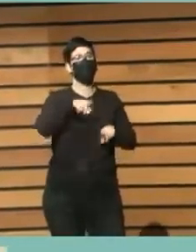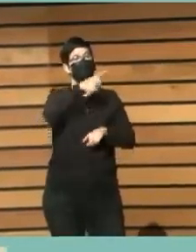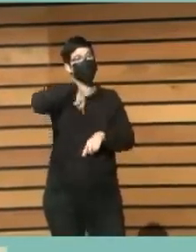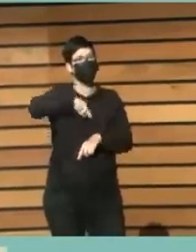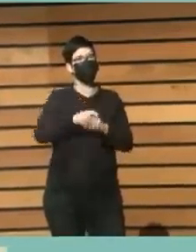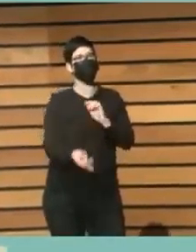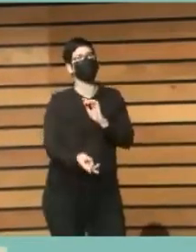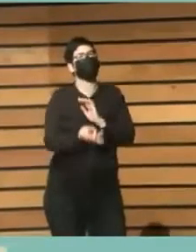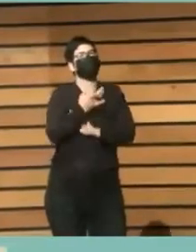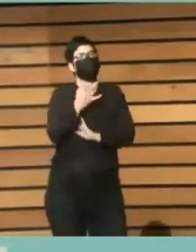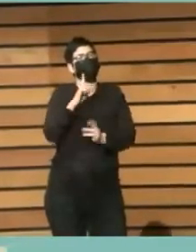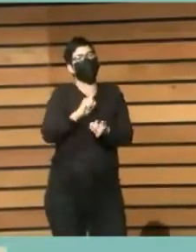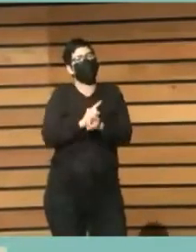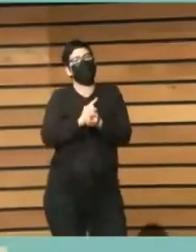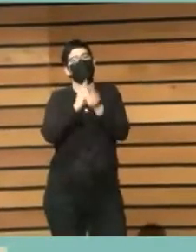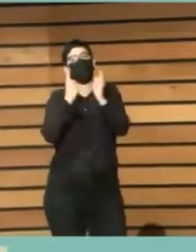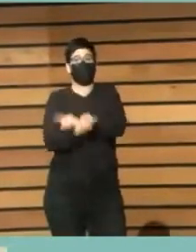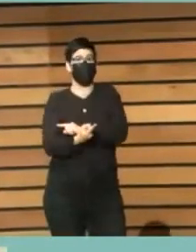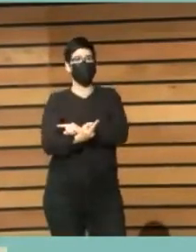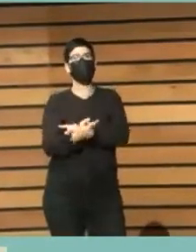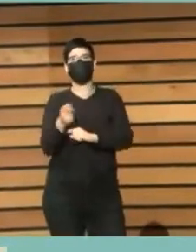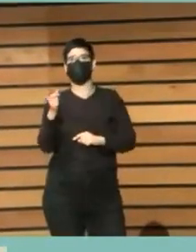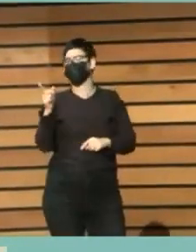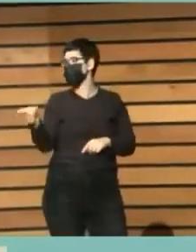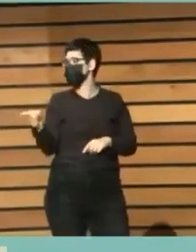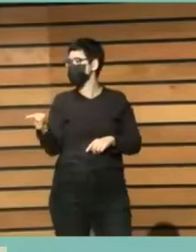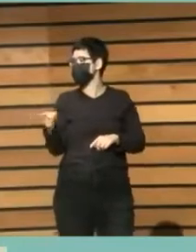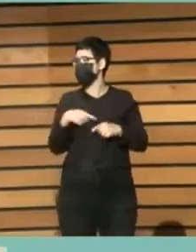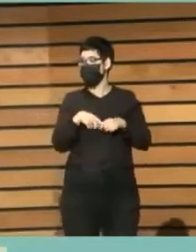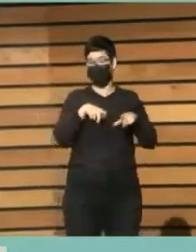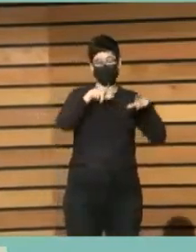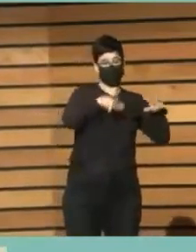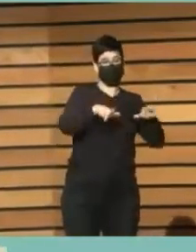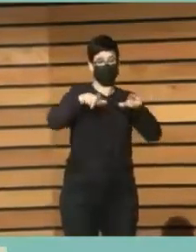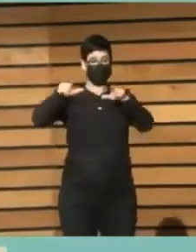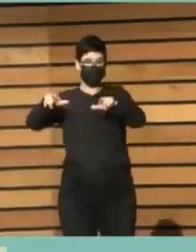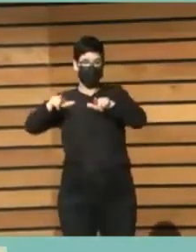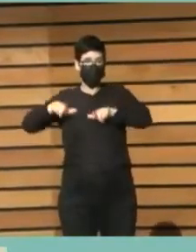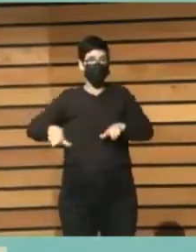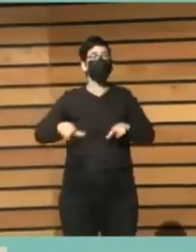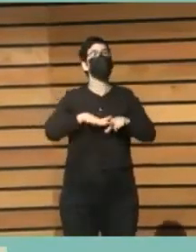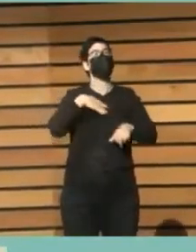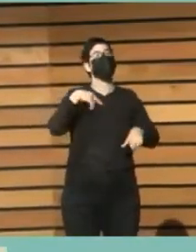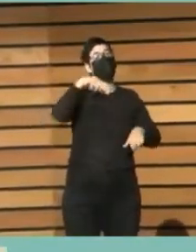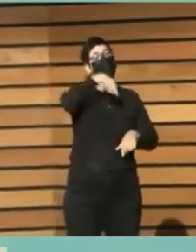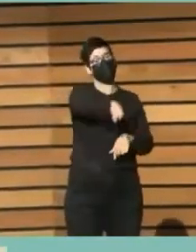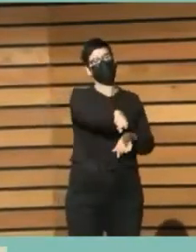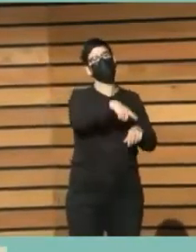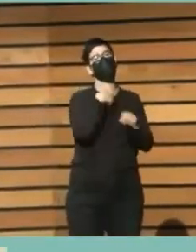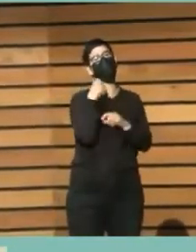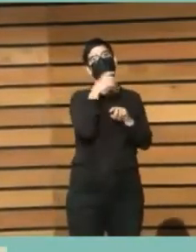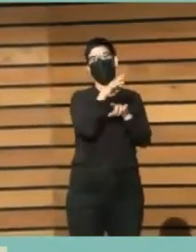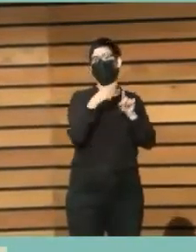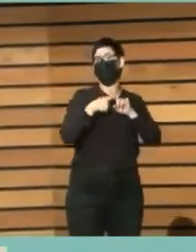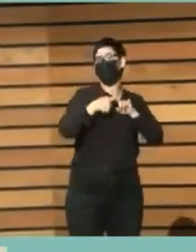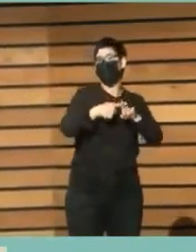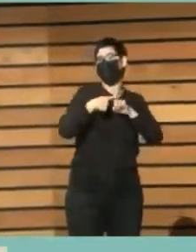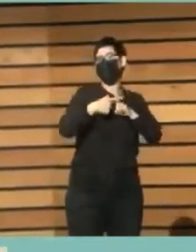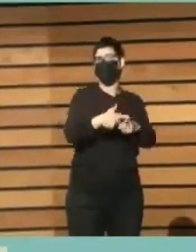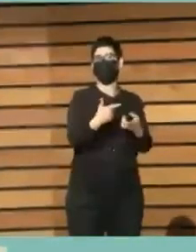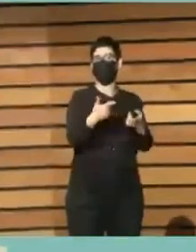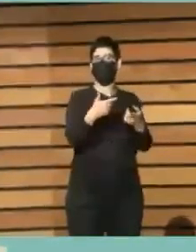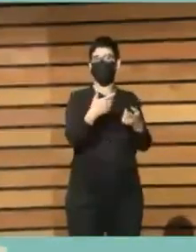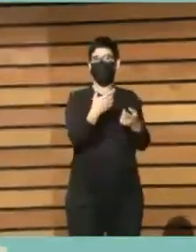tecas en las que podremos compartir una charla con un escritor, pero también podremos ver una película o